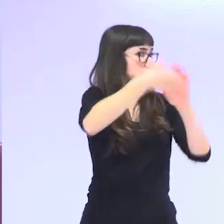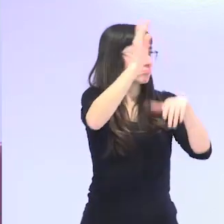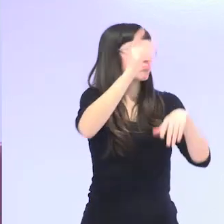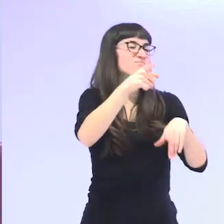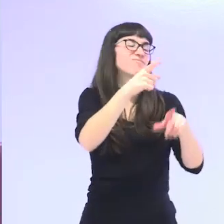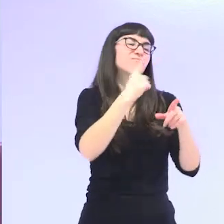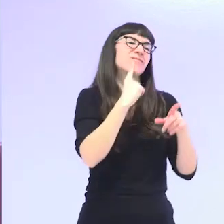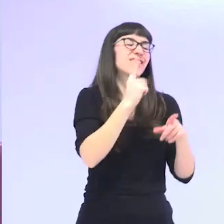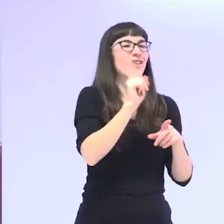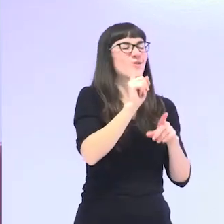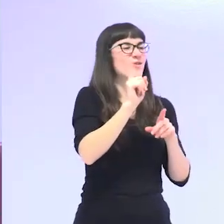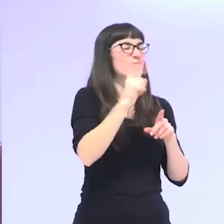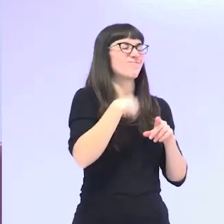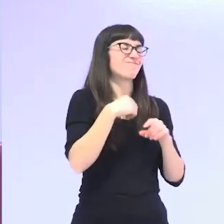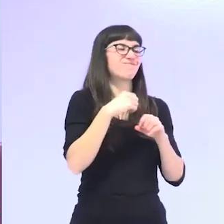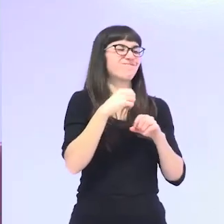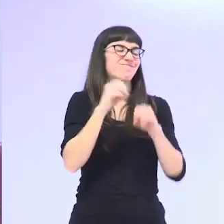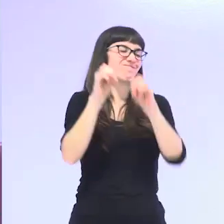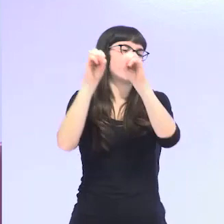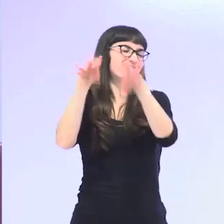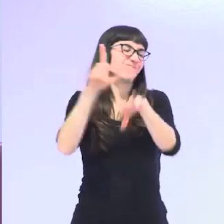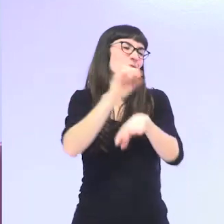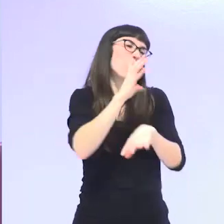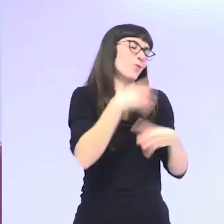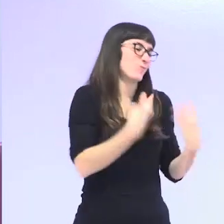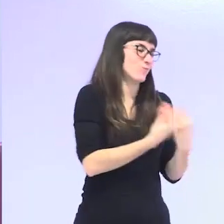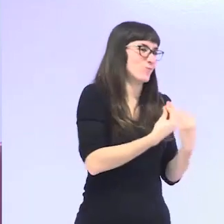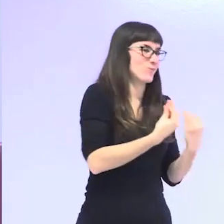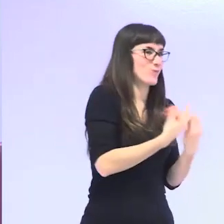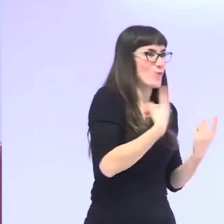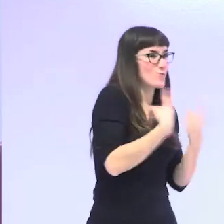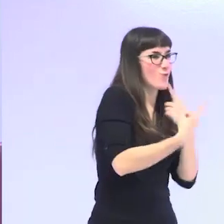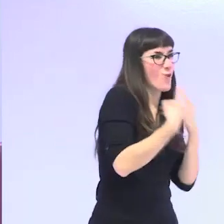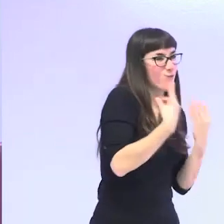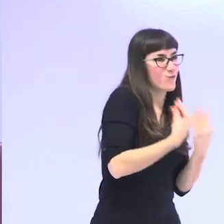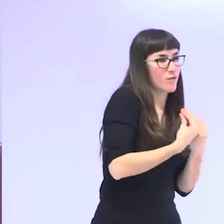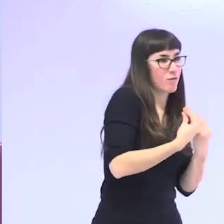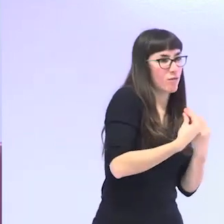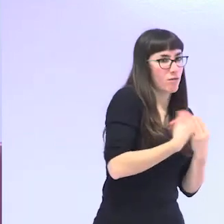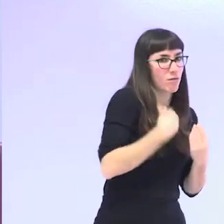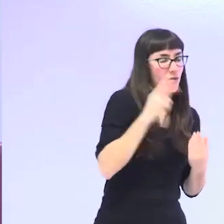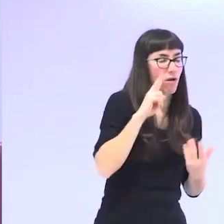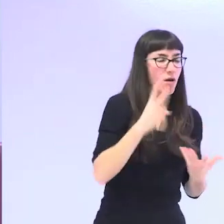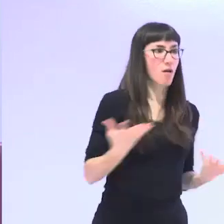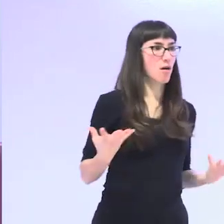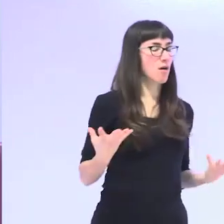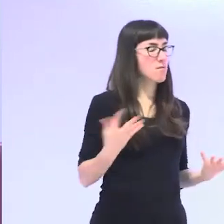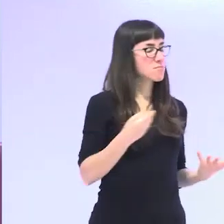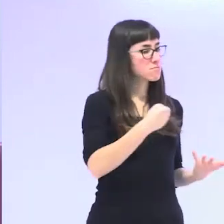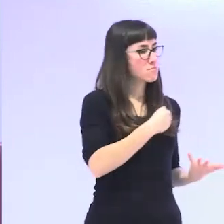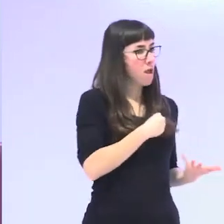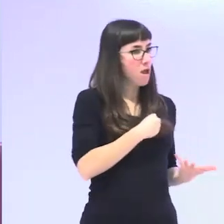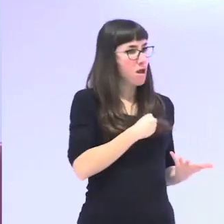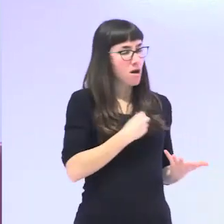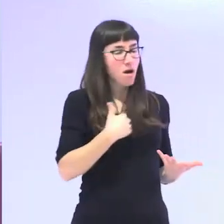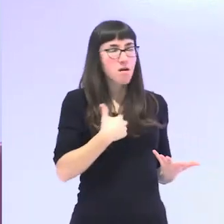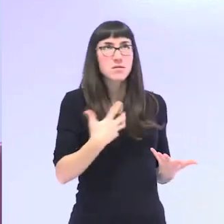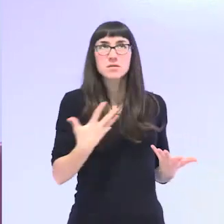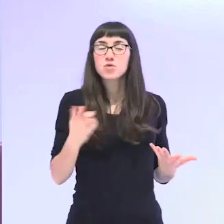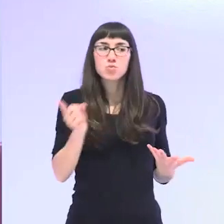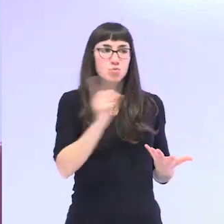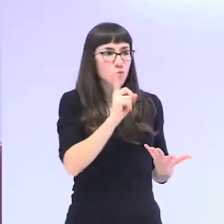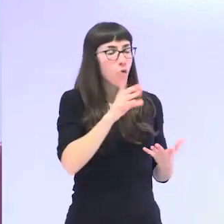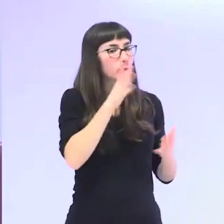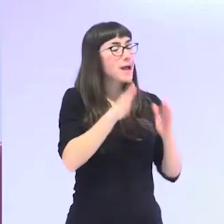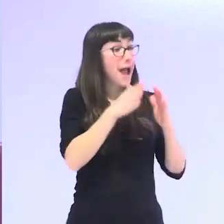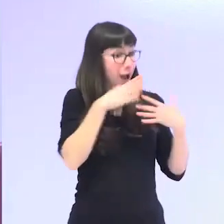y el amor romántico todavía hoy en día se sigue construyendo de una manera muy distinta para chicas y para chicos todavía las